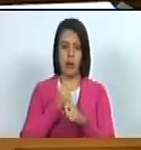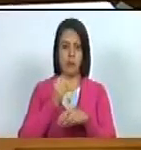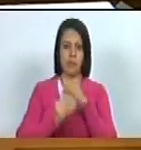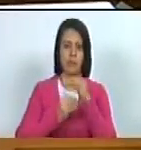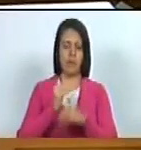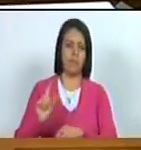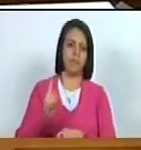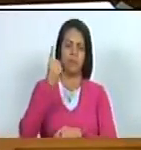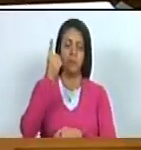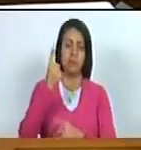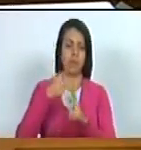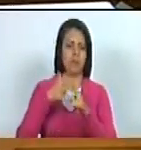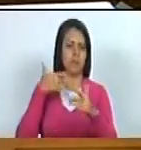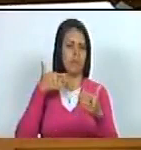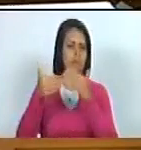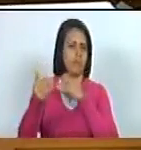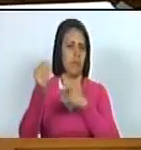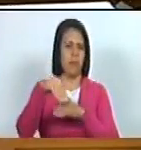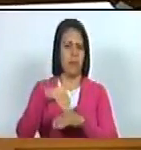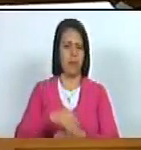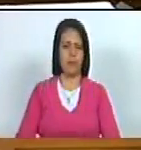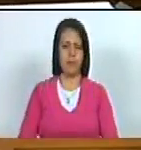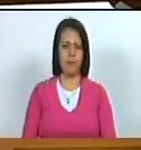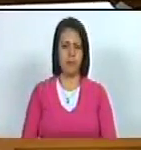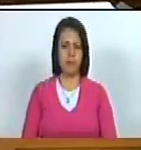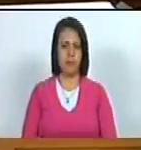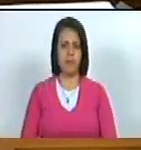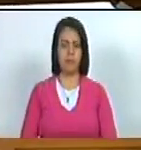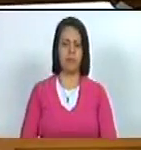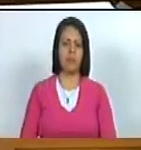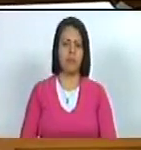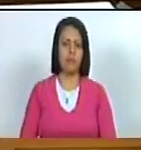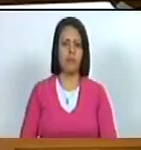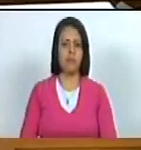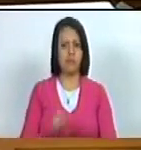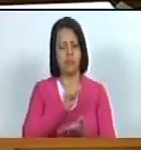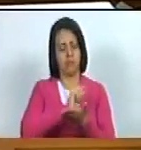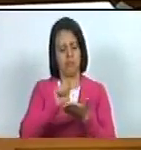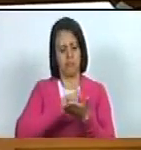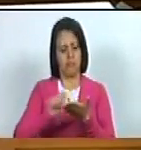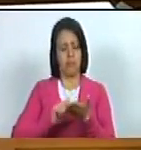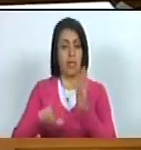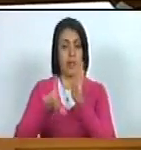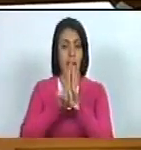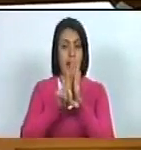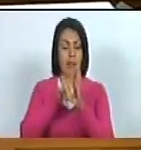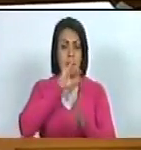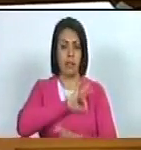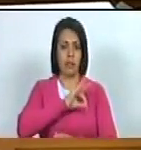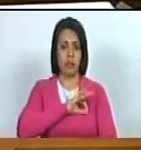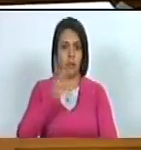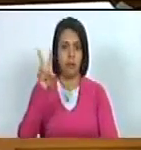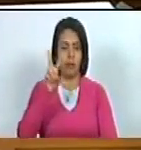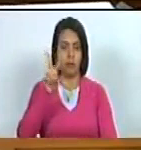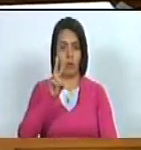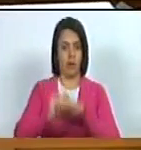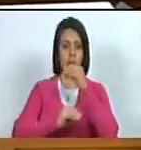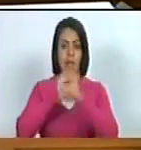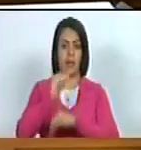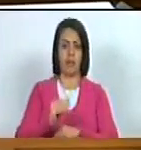principal va más allá de la redacción de las leyes que la sociedad venezolana